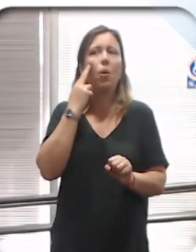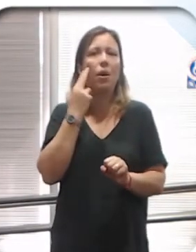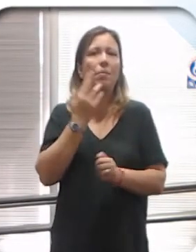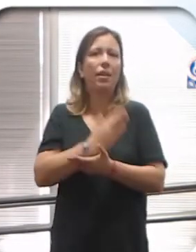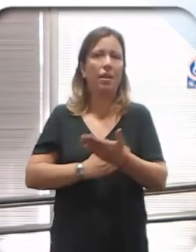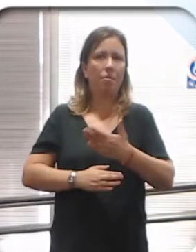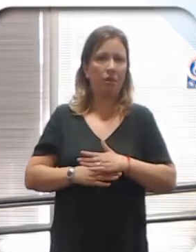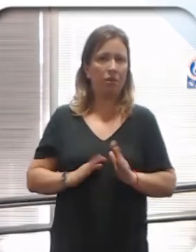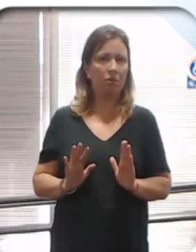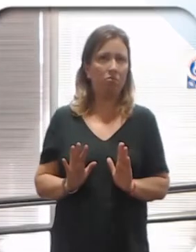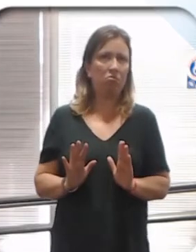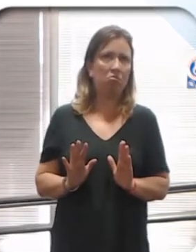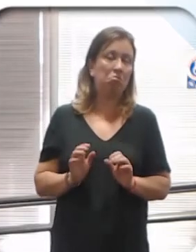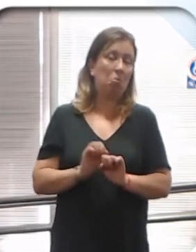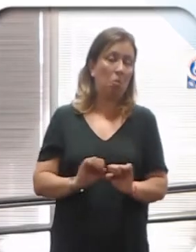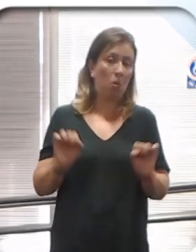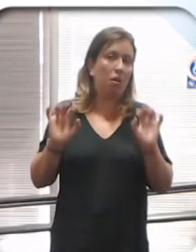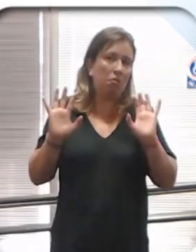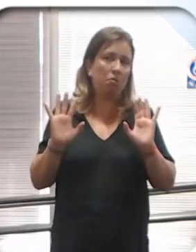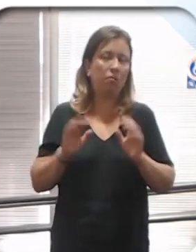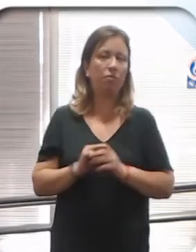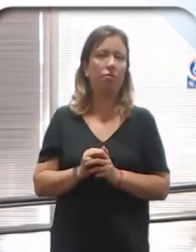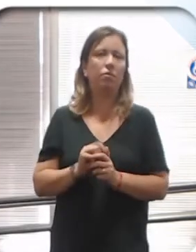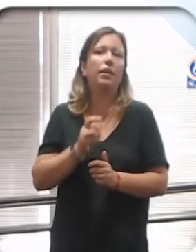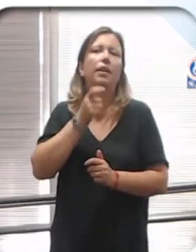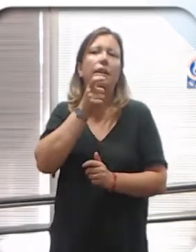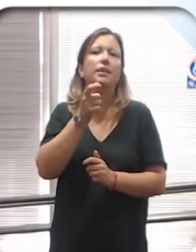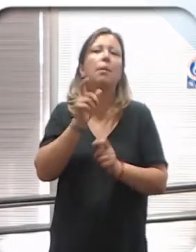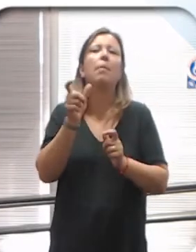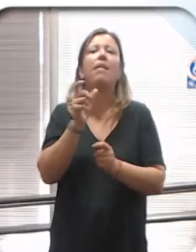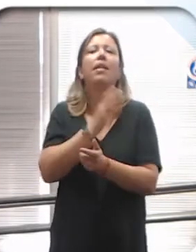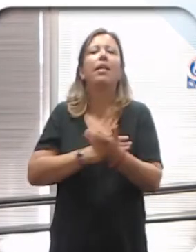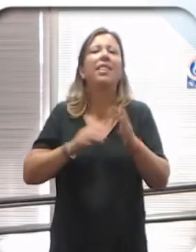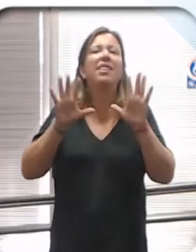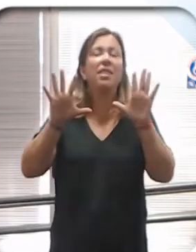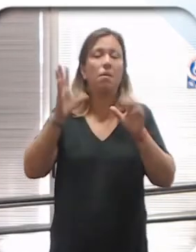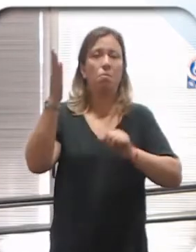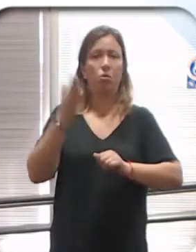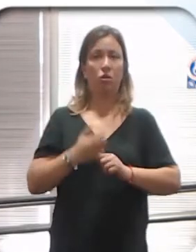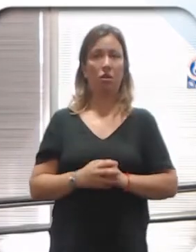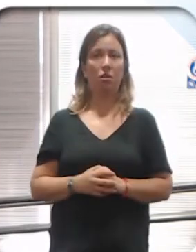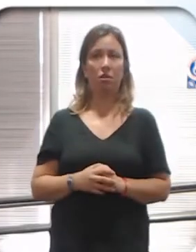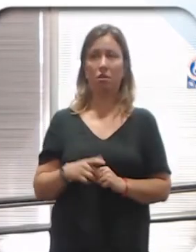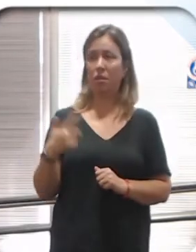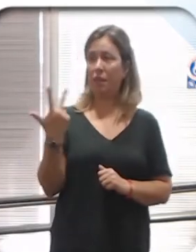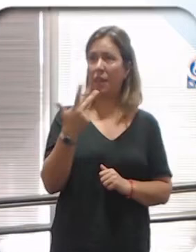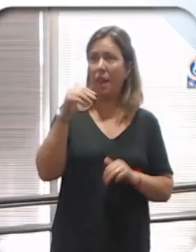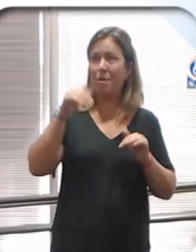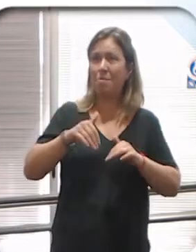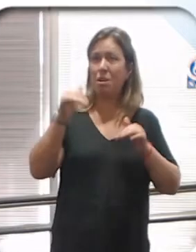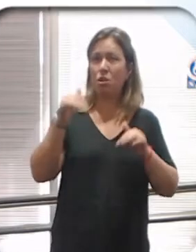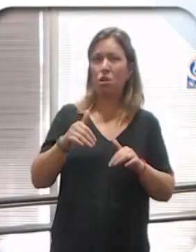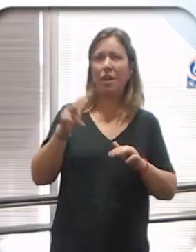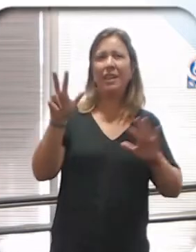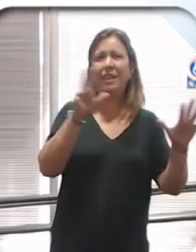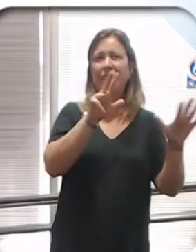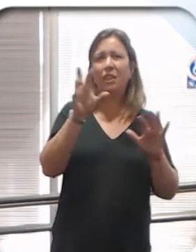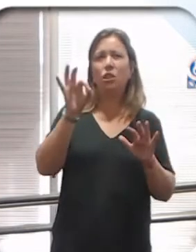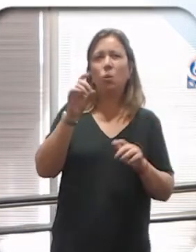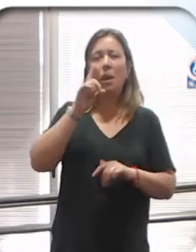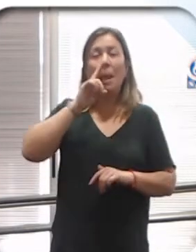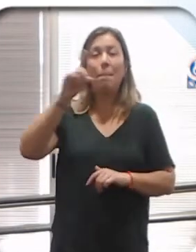de... Vamos a llamarle discapacidad, si quieren. Un 10%. Si somos 3 millones y medio, 350